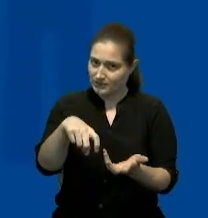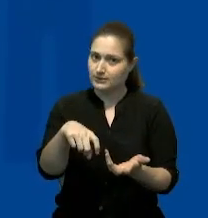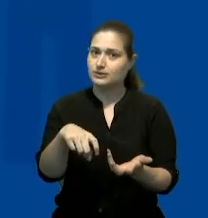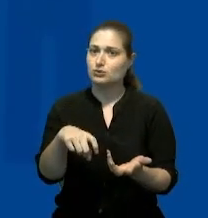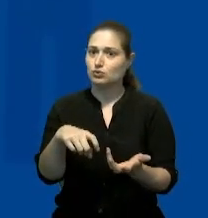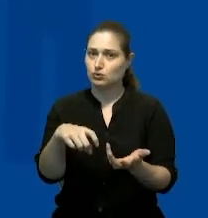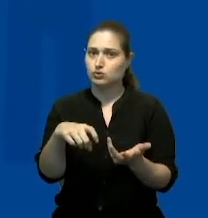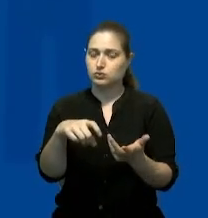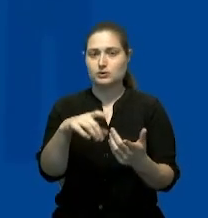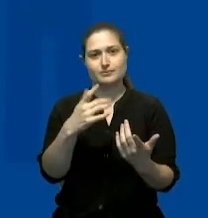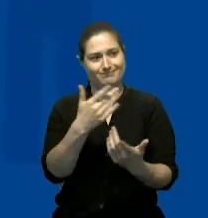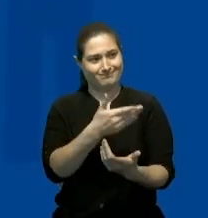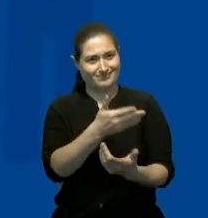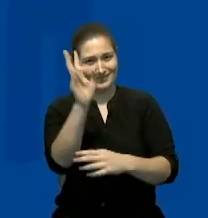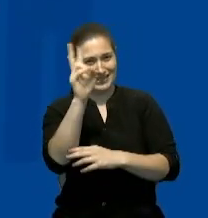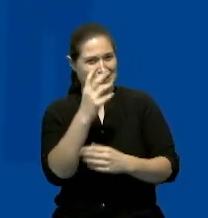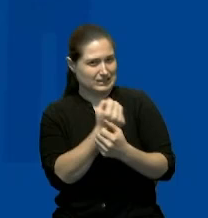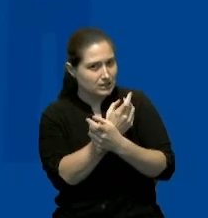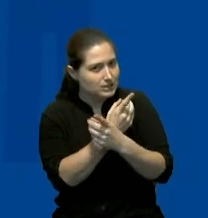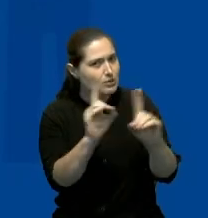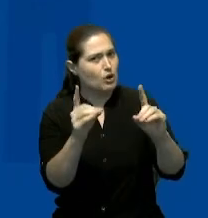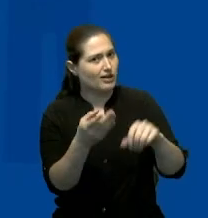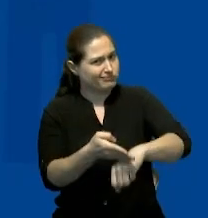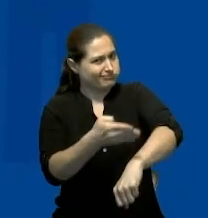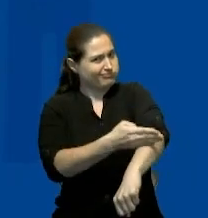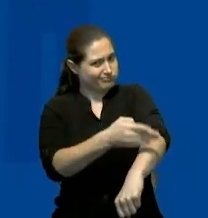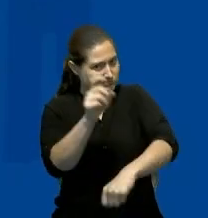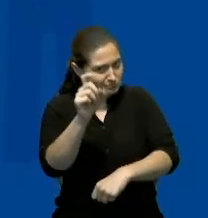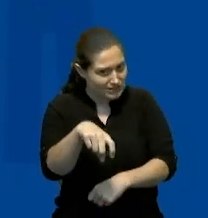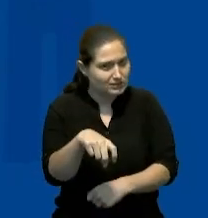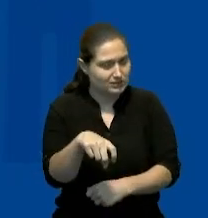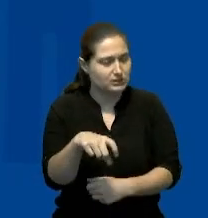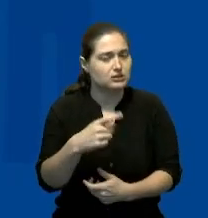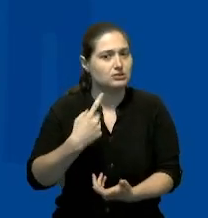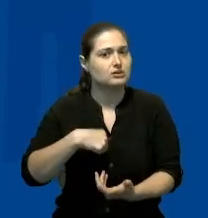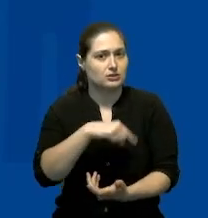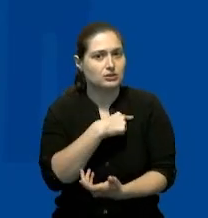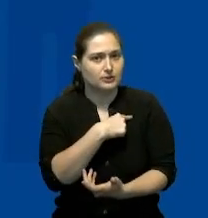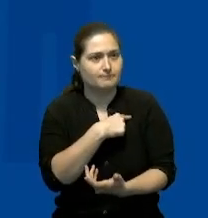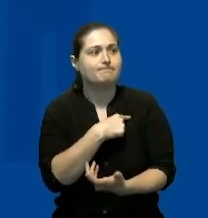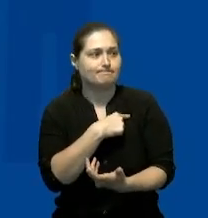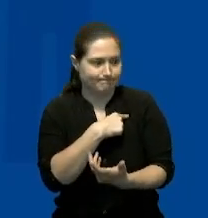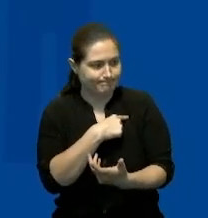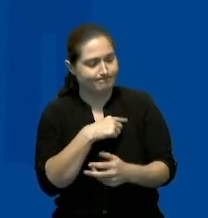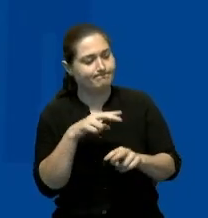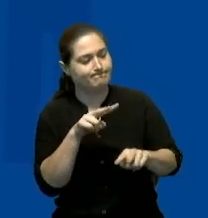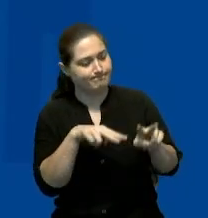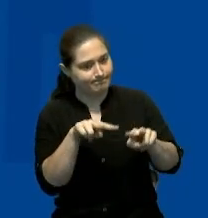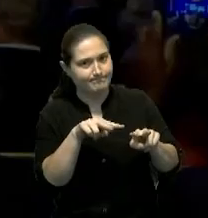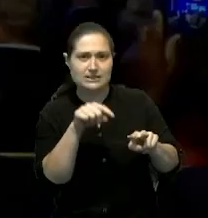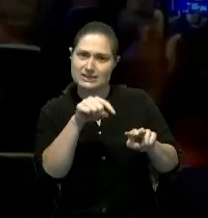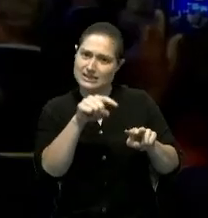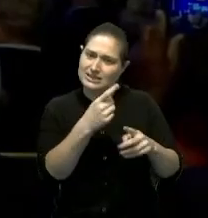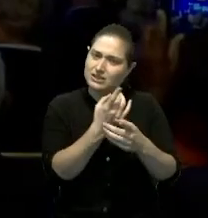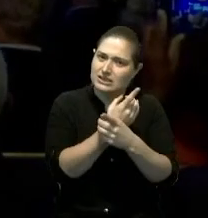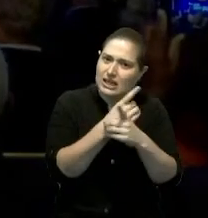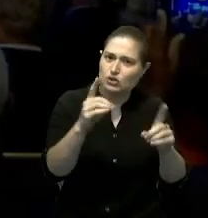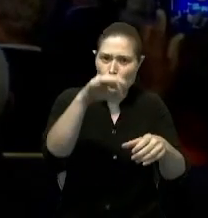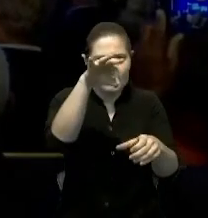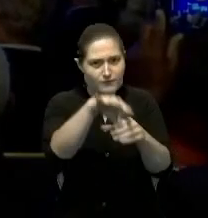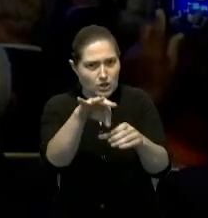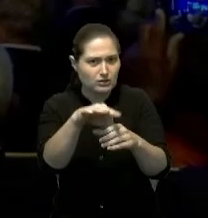los valores democráticos en la región. A través de la Alianza por el Desarrollo en Democracia desde el país ha defendido el derecho a elecciones libres y justas